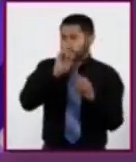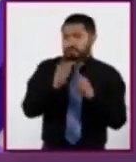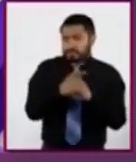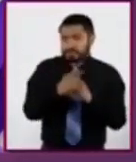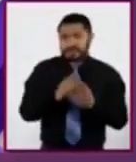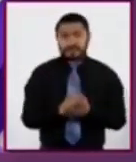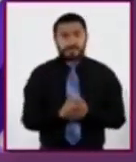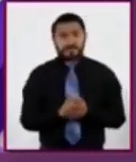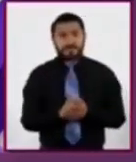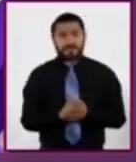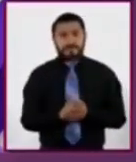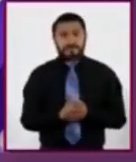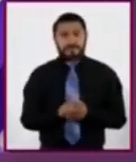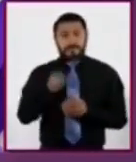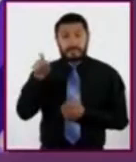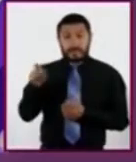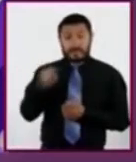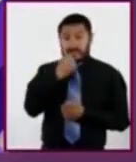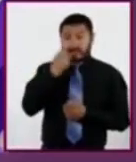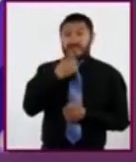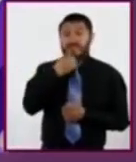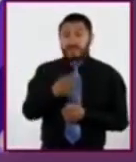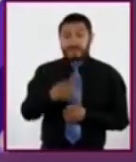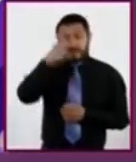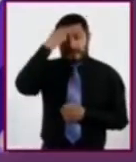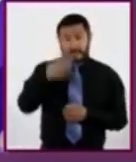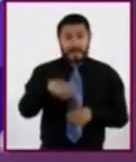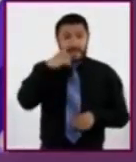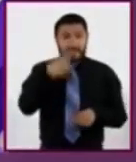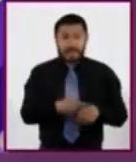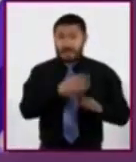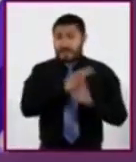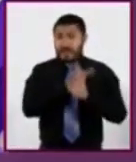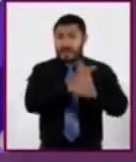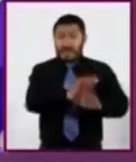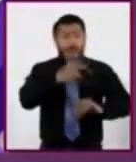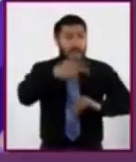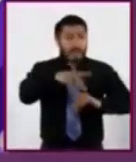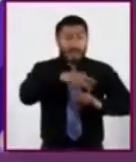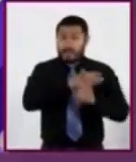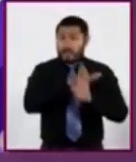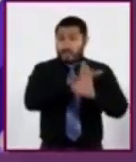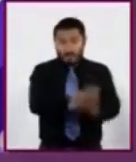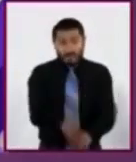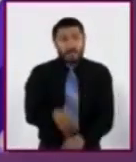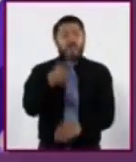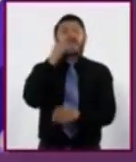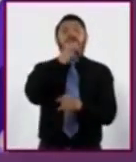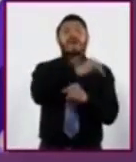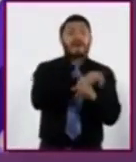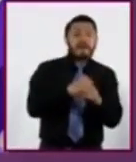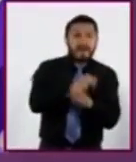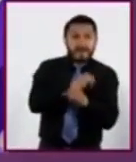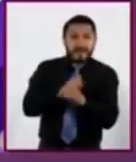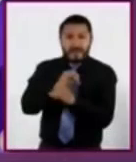Menciona que para prevenir enfermedades o situaciones de riesgo, se informa sobre el cuidado de la salud